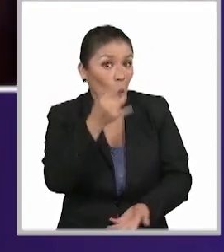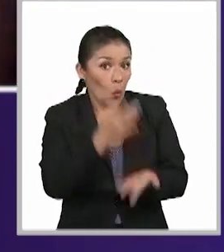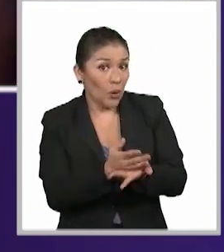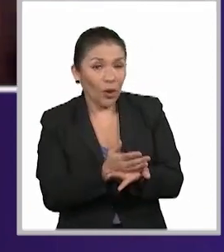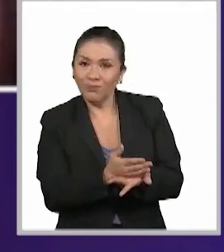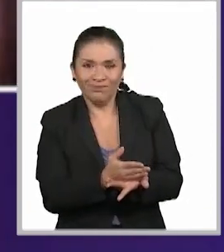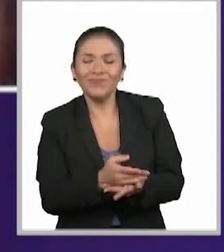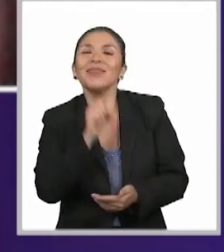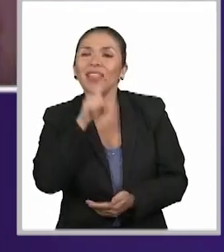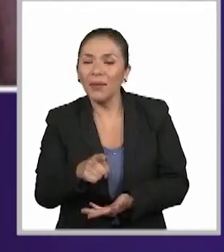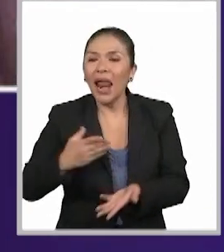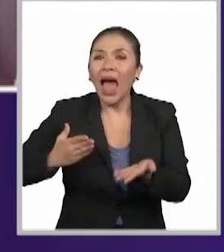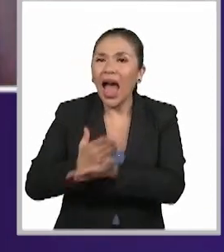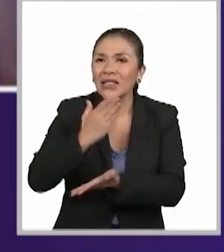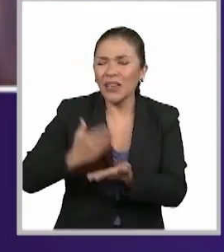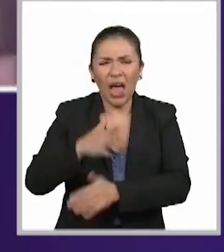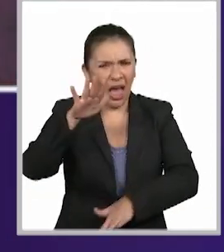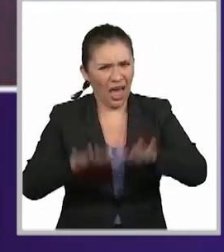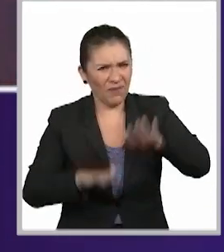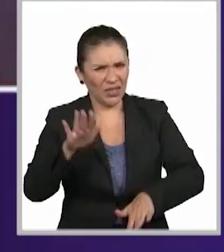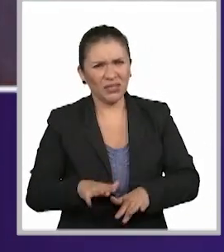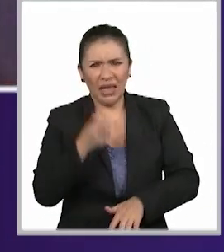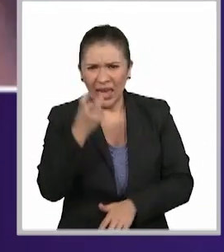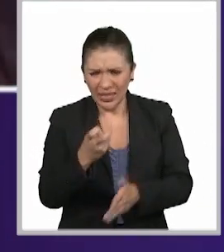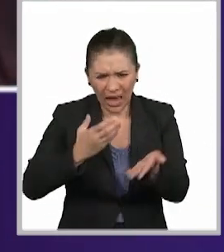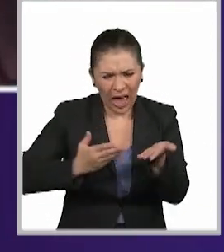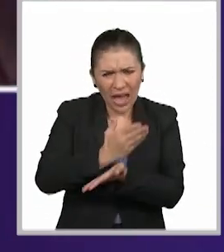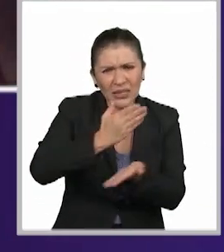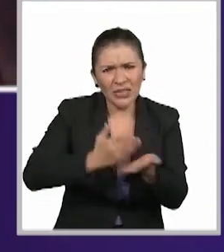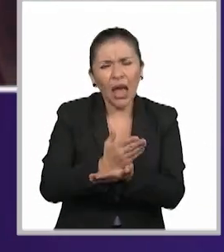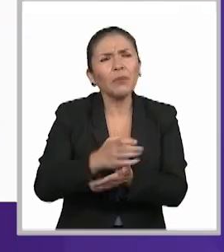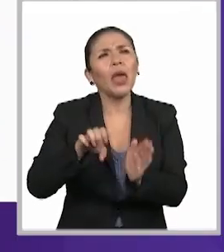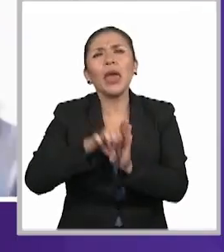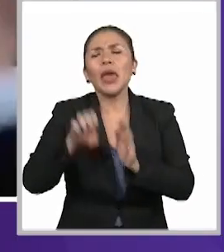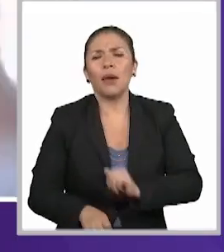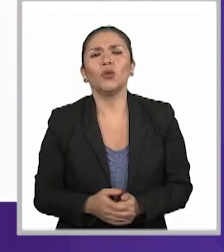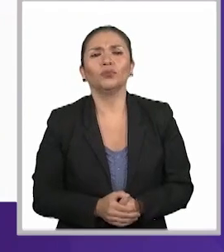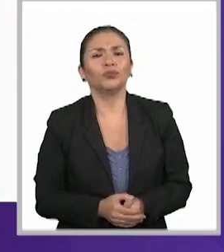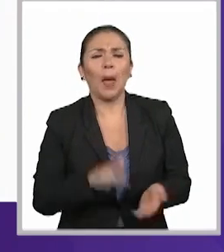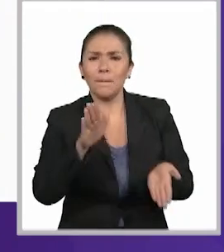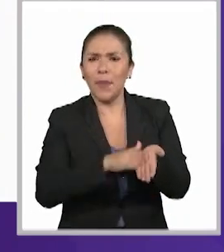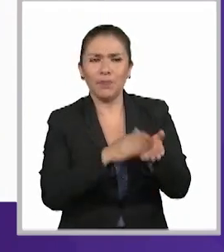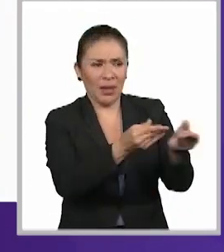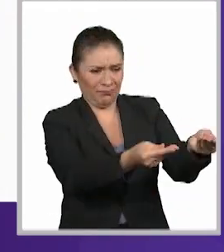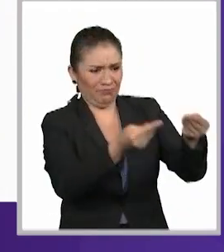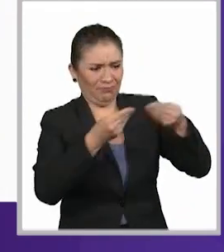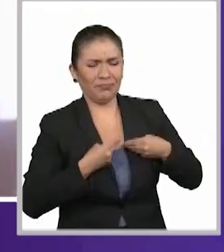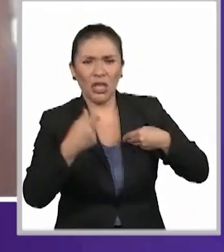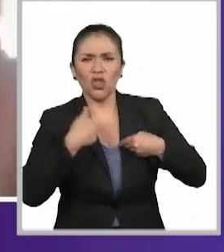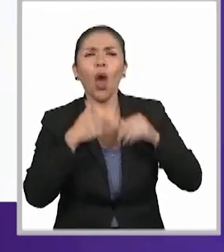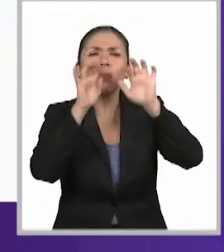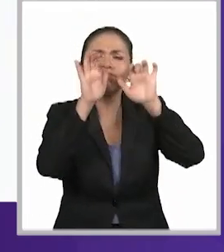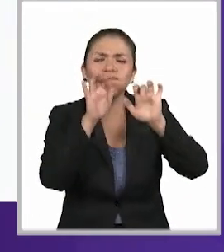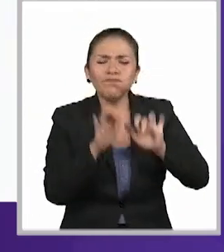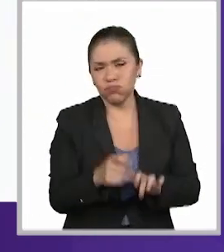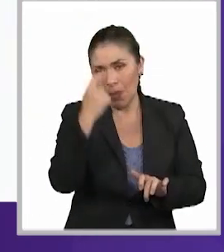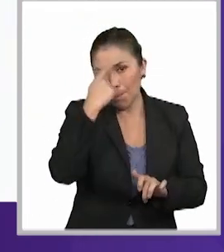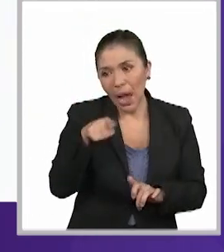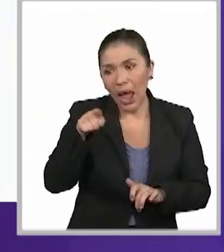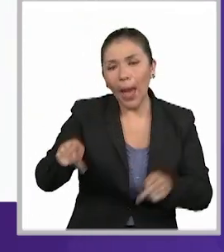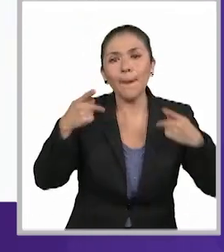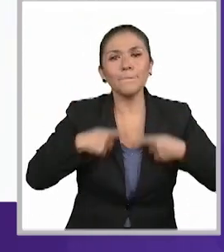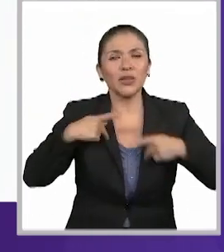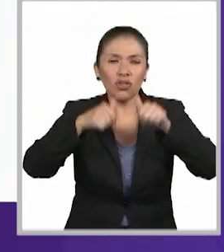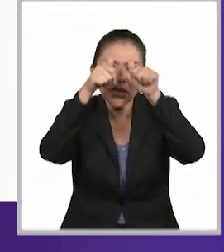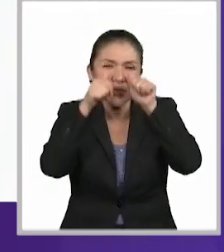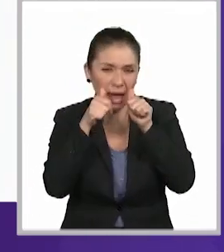no solo esto, sino también la accesibilidad. Hay veces que inclusive la accesibilidad de un documento, lo estamos escribiendo tal vez, por ejemplo,